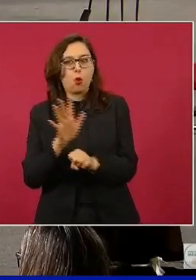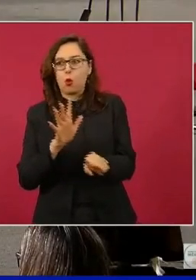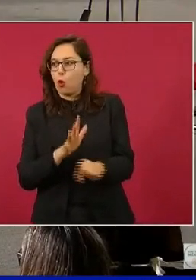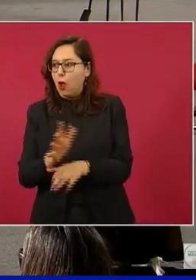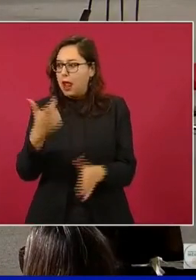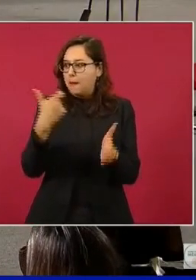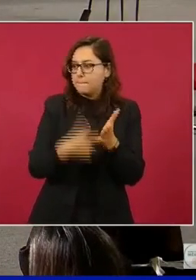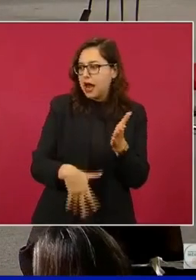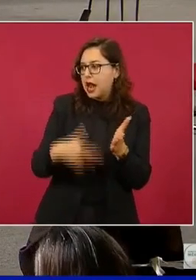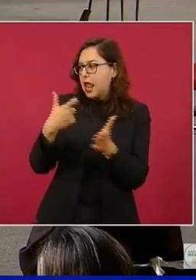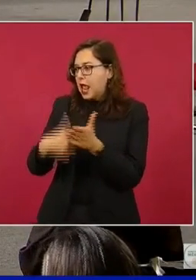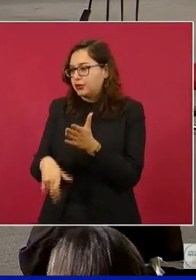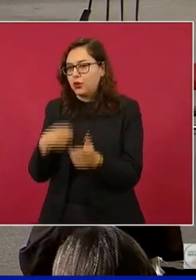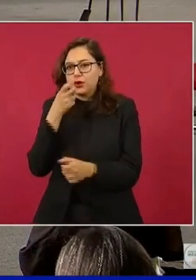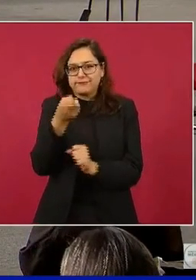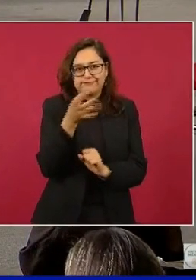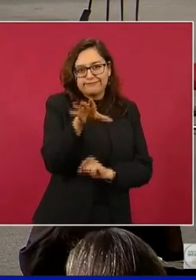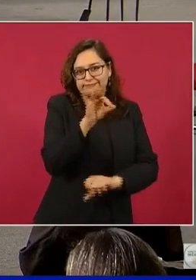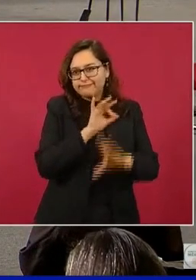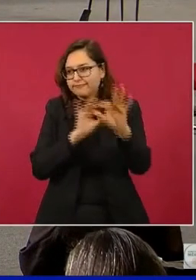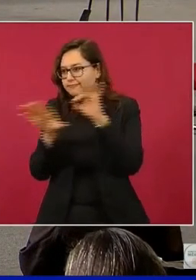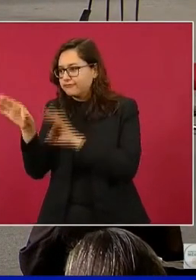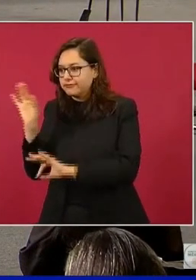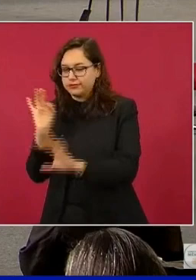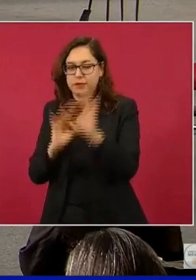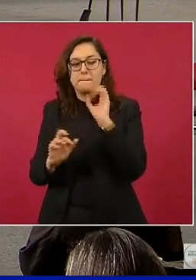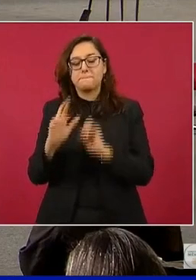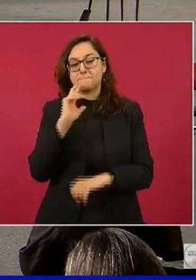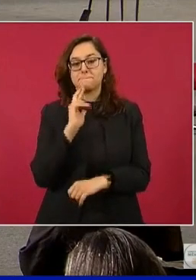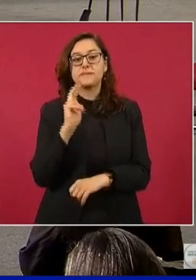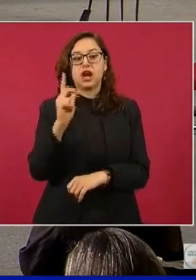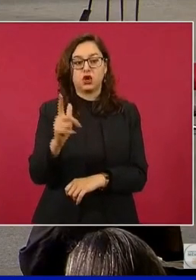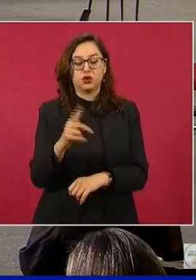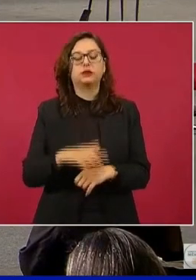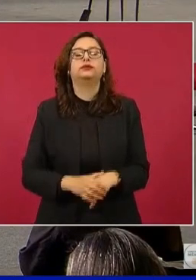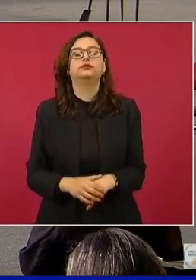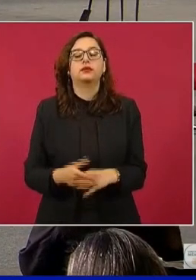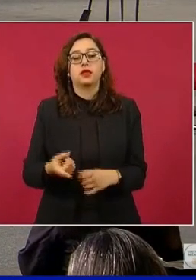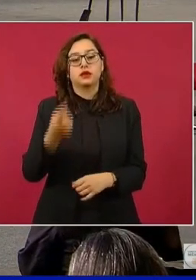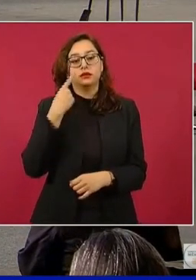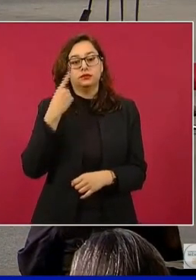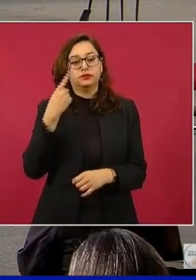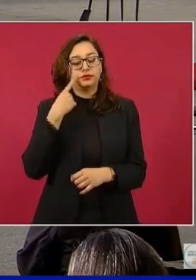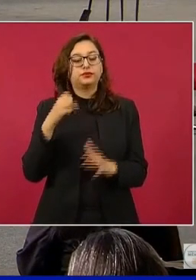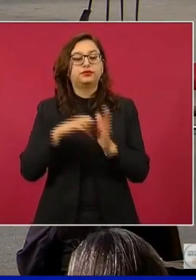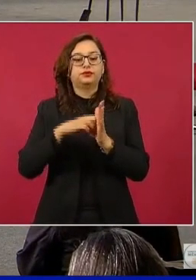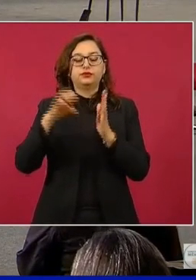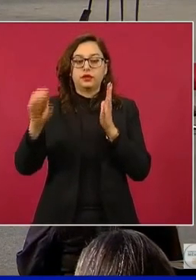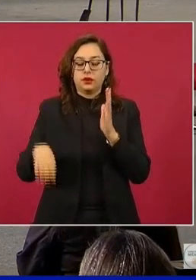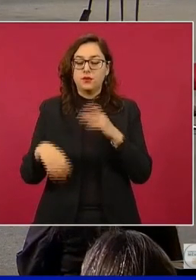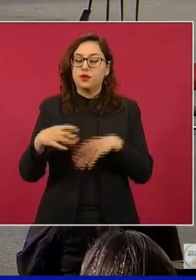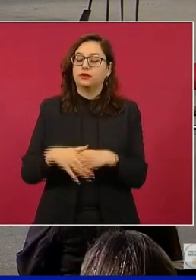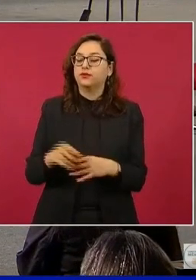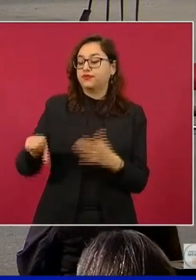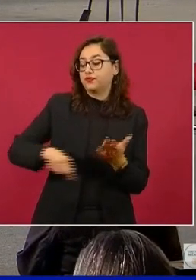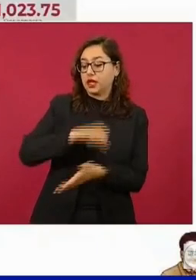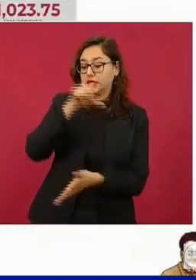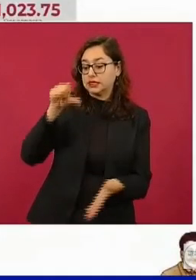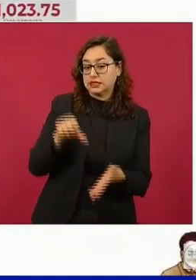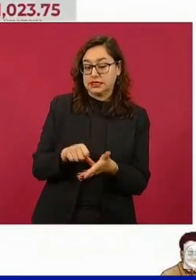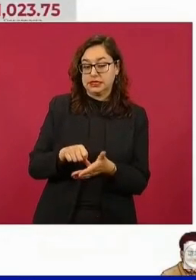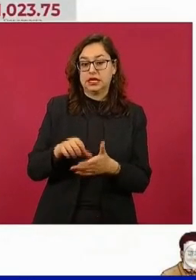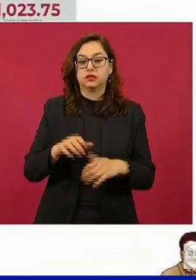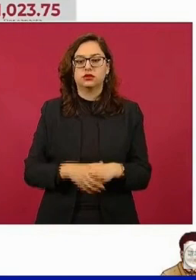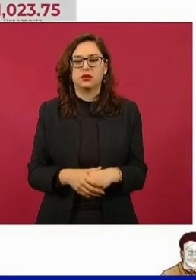más baratos. Y por eso en la región de la zona centro, el caso del paquete más caro a